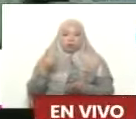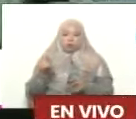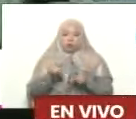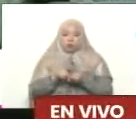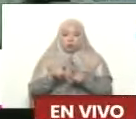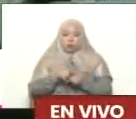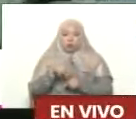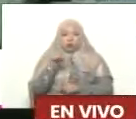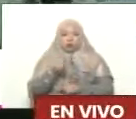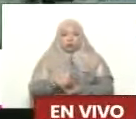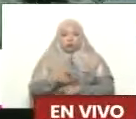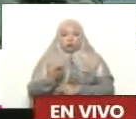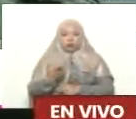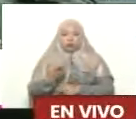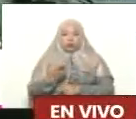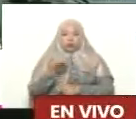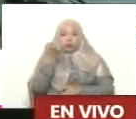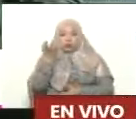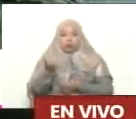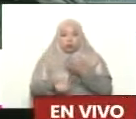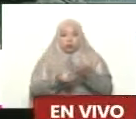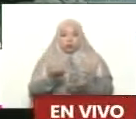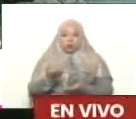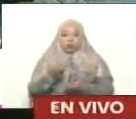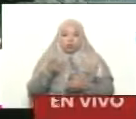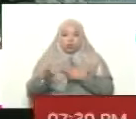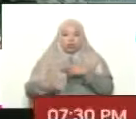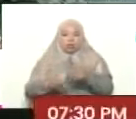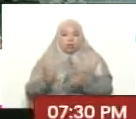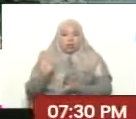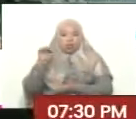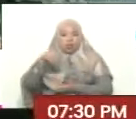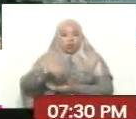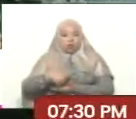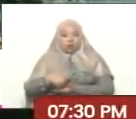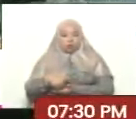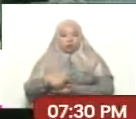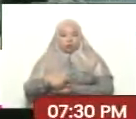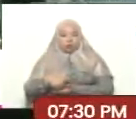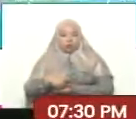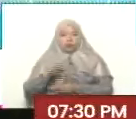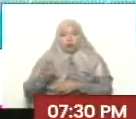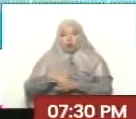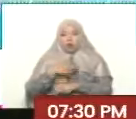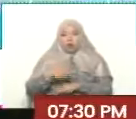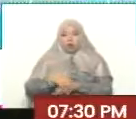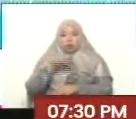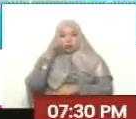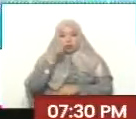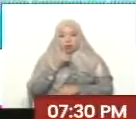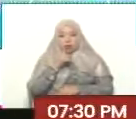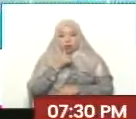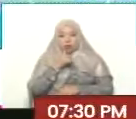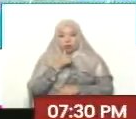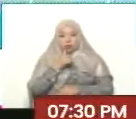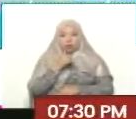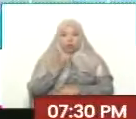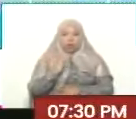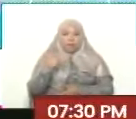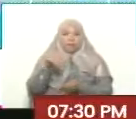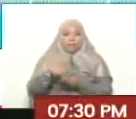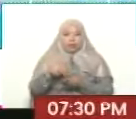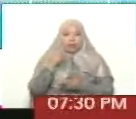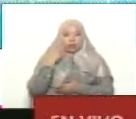También los incendios de Transaragua, de jueves y sábado, en Maracay, fueron